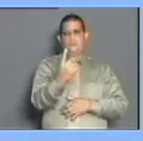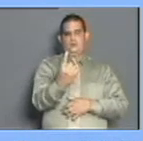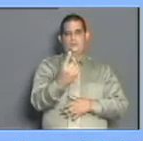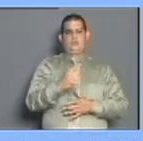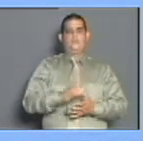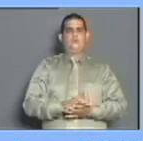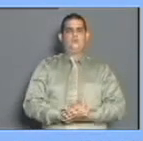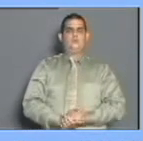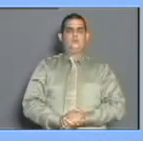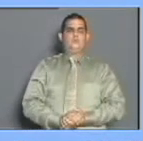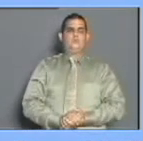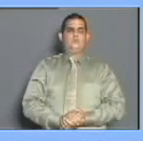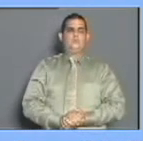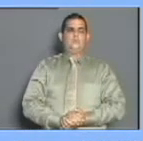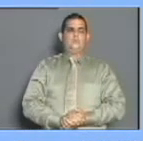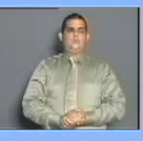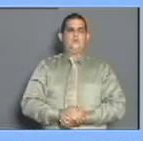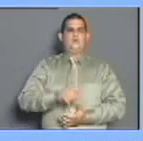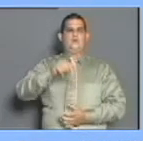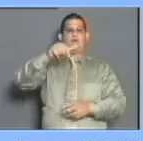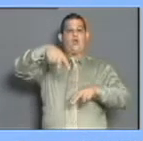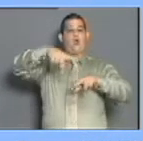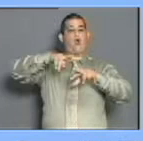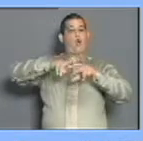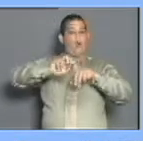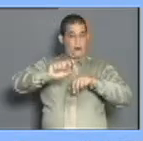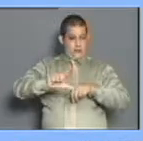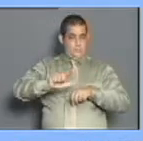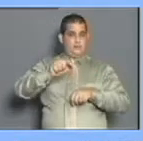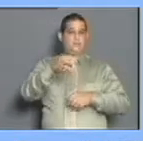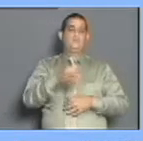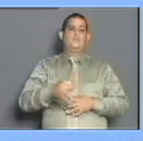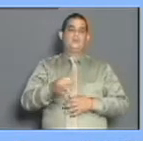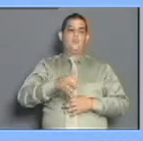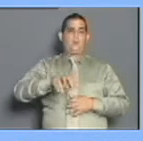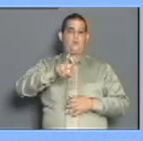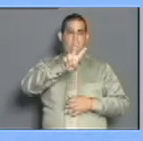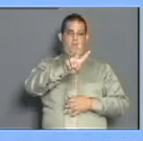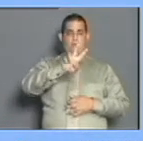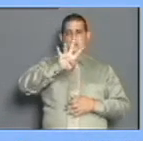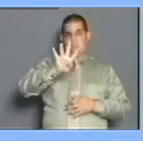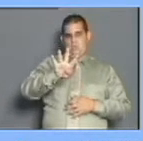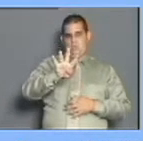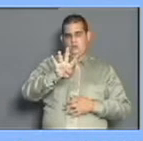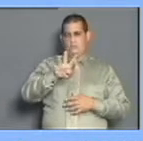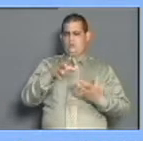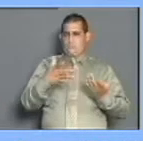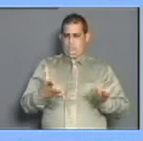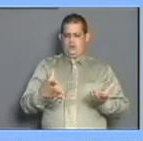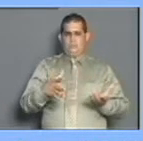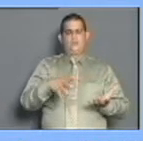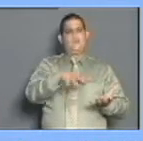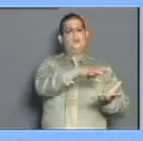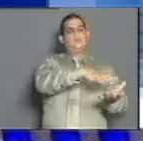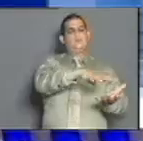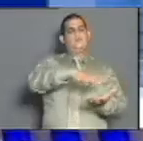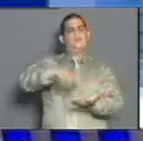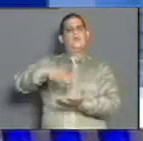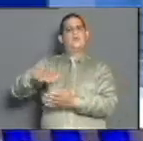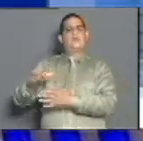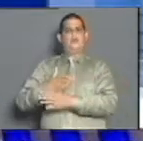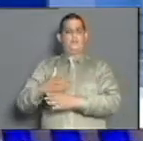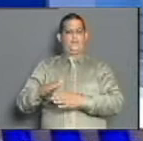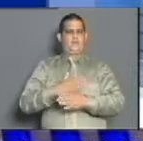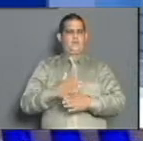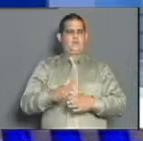diagnosticado. El municipio capital con 24 positivos. Área de salud Pedro Díaz Cuello, 6 casos, al igual que el área de salud Pedro del